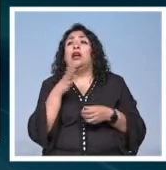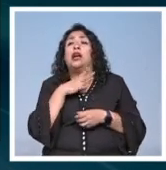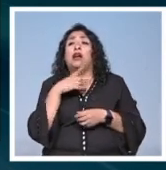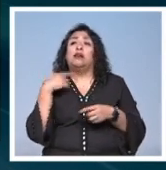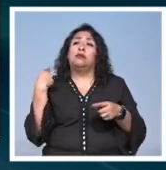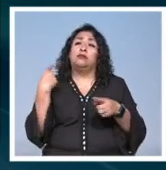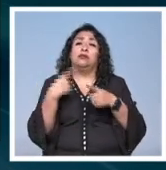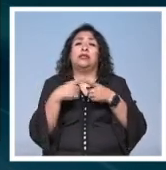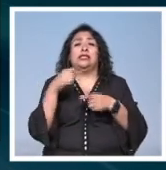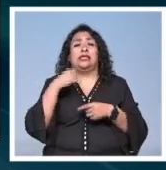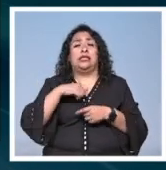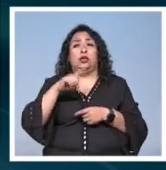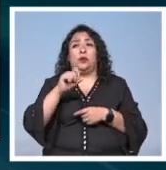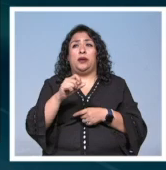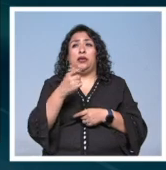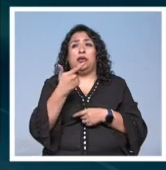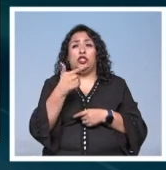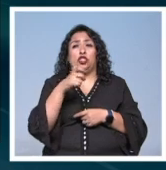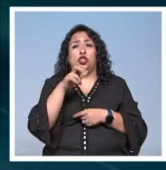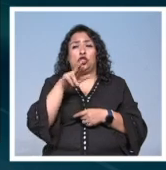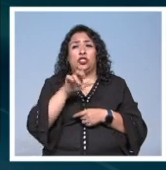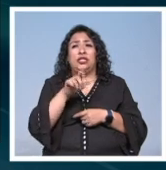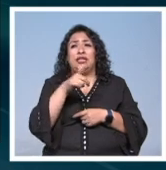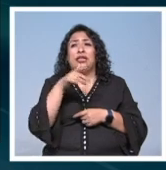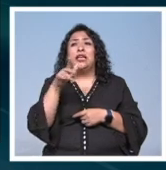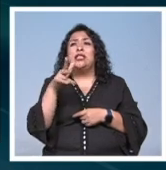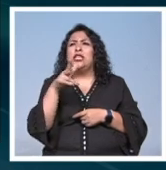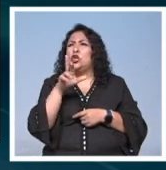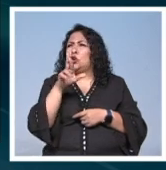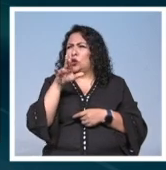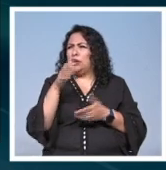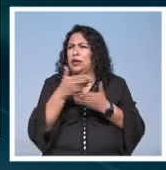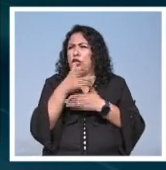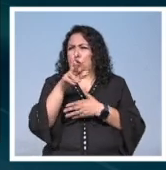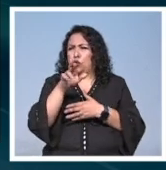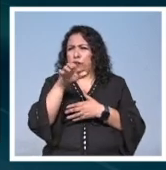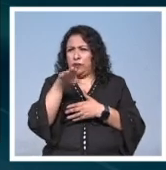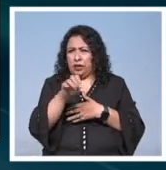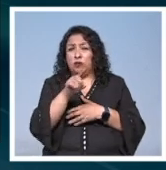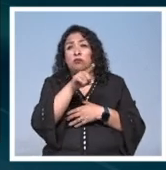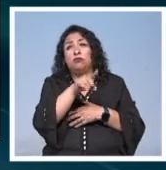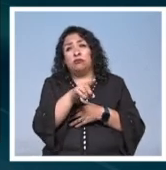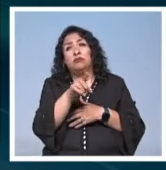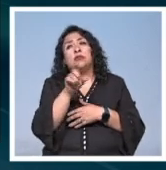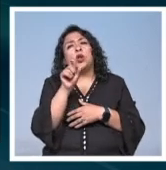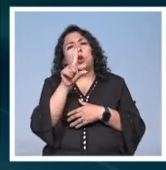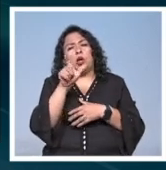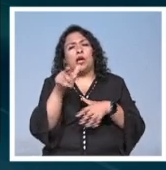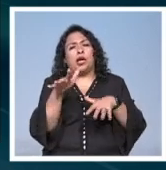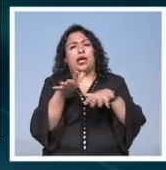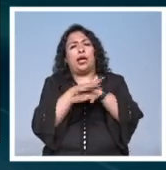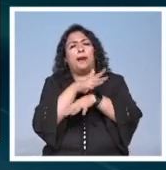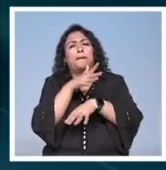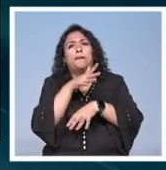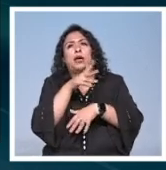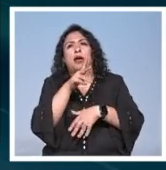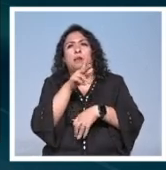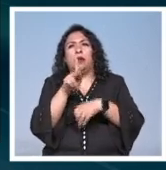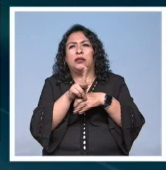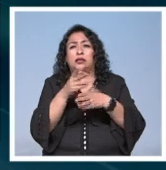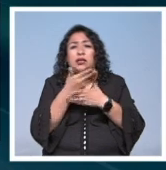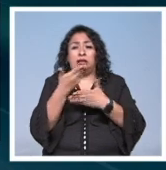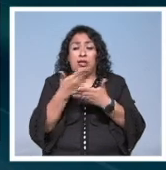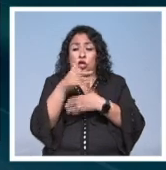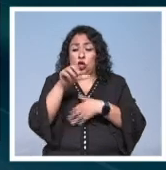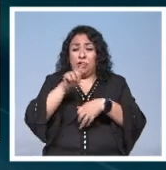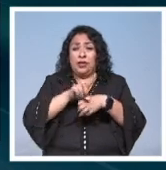a lo largo del siglo XX Giorgi Ligeti rumano de origen luego se cambió la nacionalidad él hace un día como hoy